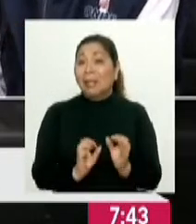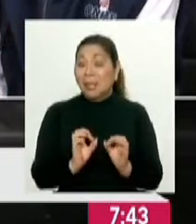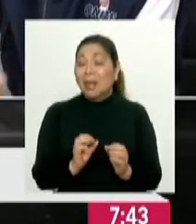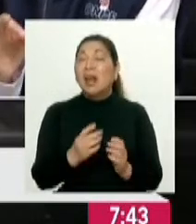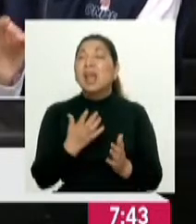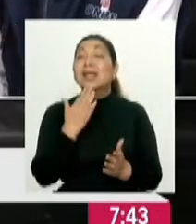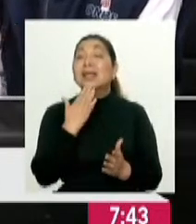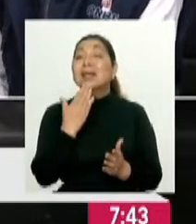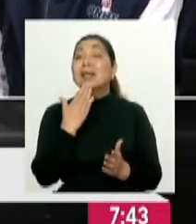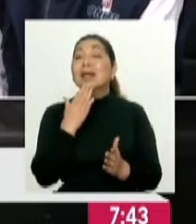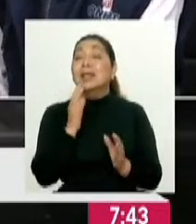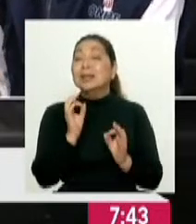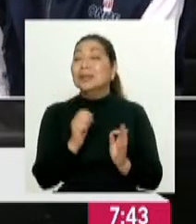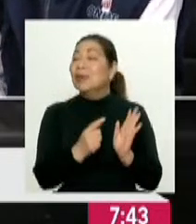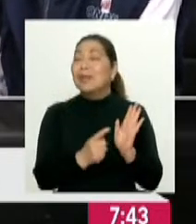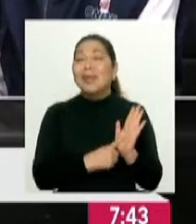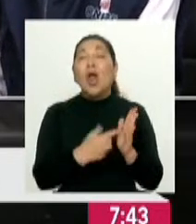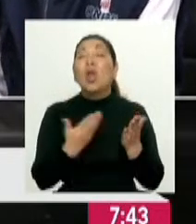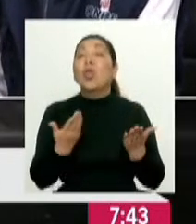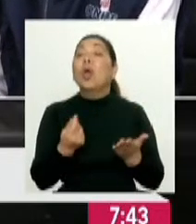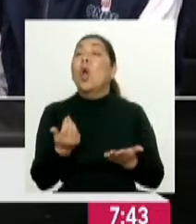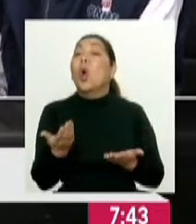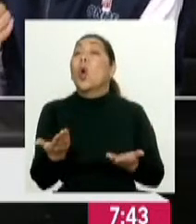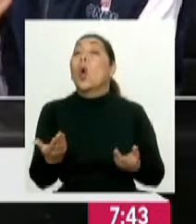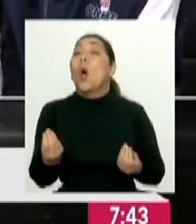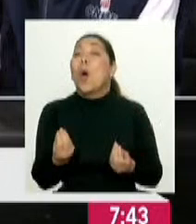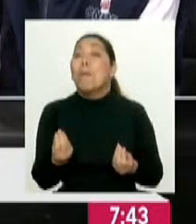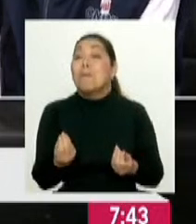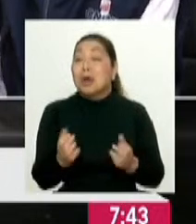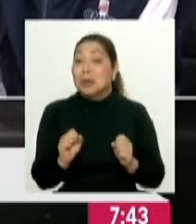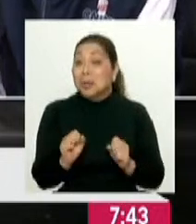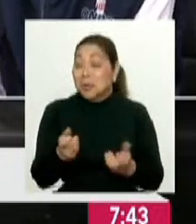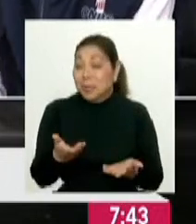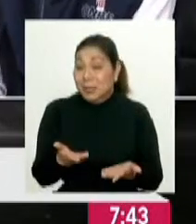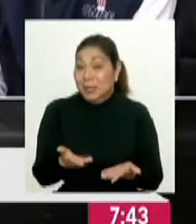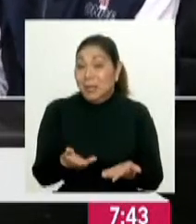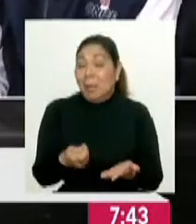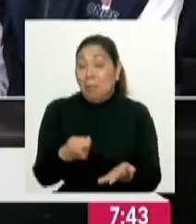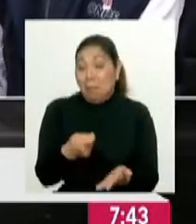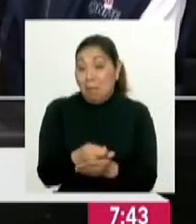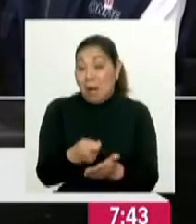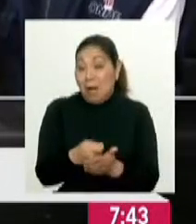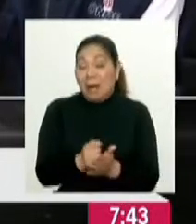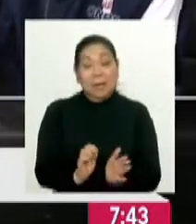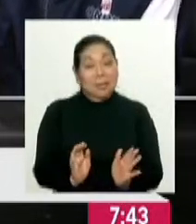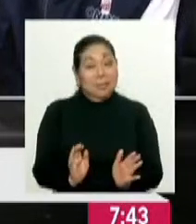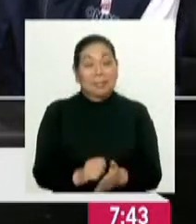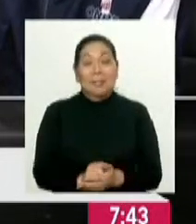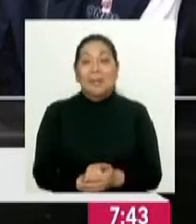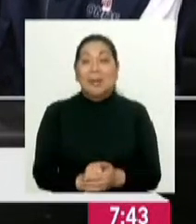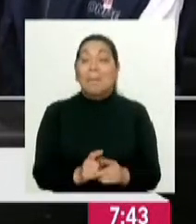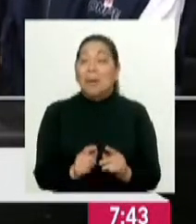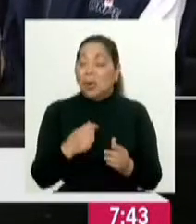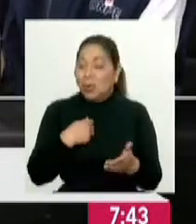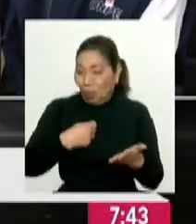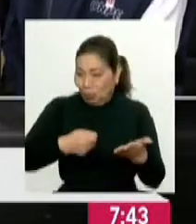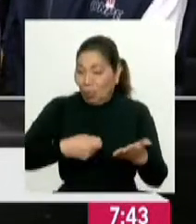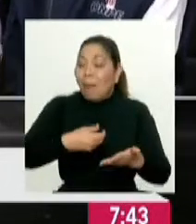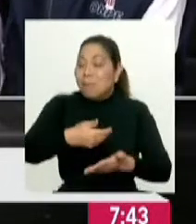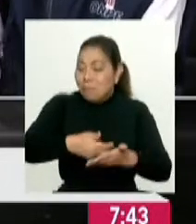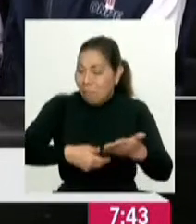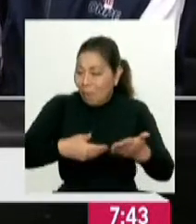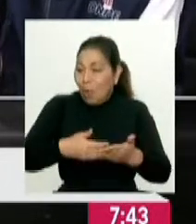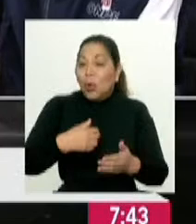ser identificado sí o sí, de dónde viene. Ya, perfecto. Si yo te echo algún tipo de aporte, te tengo que firmar un